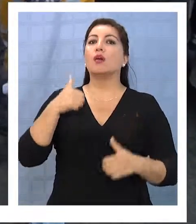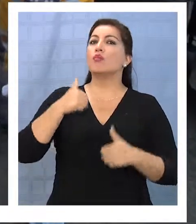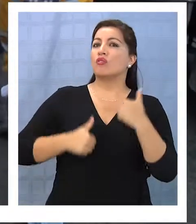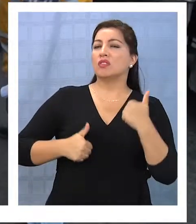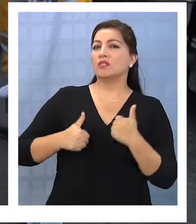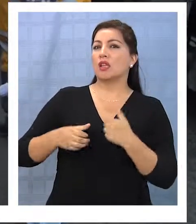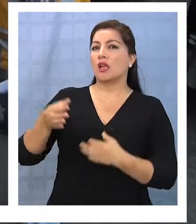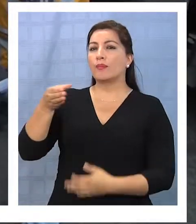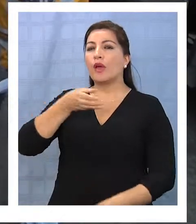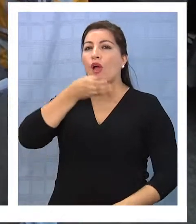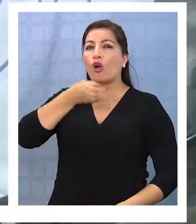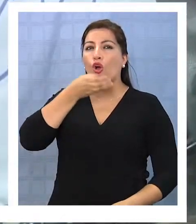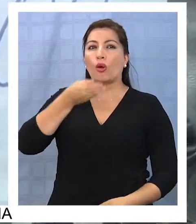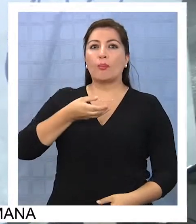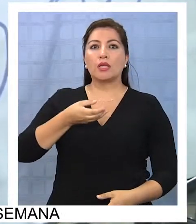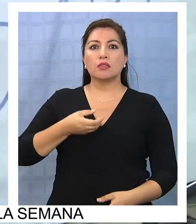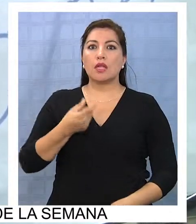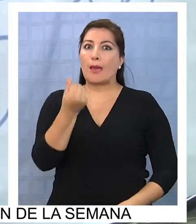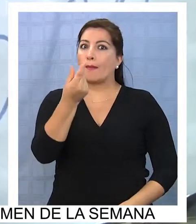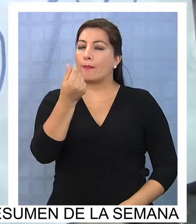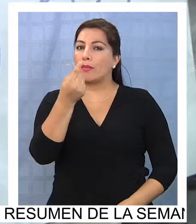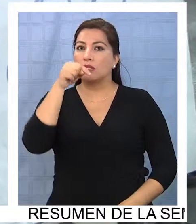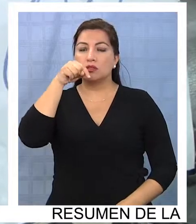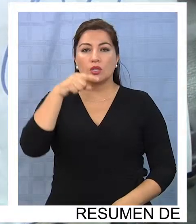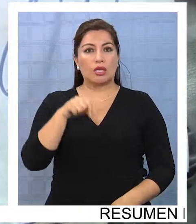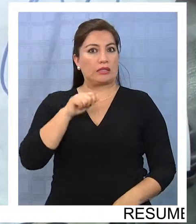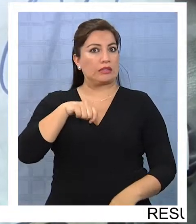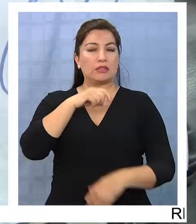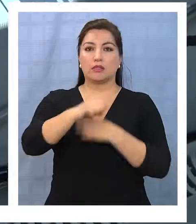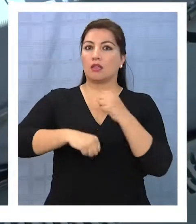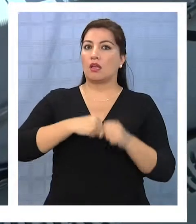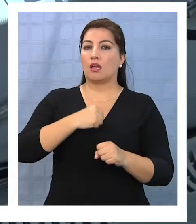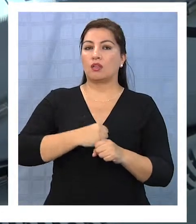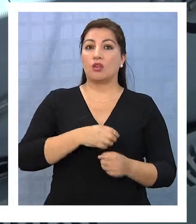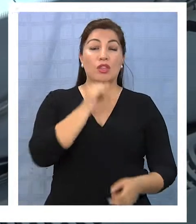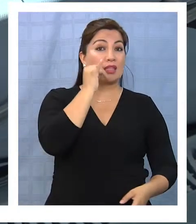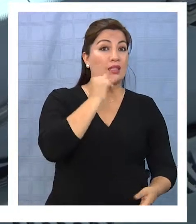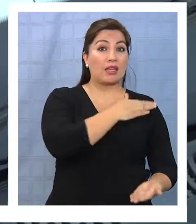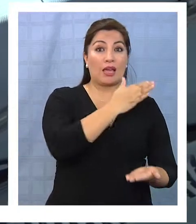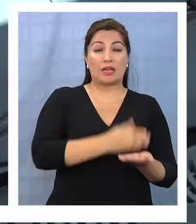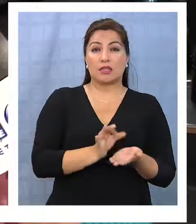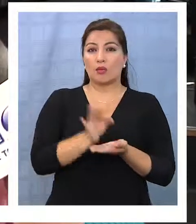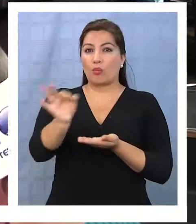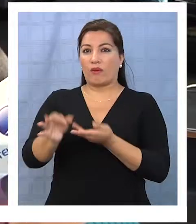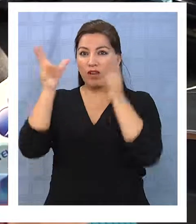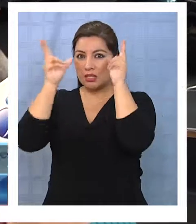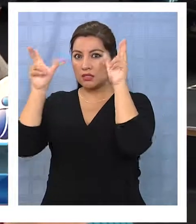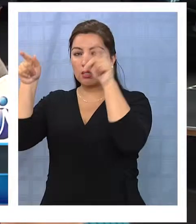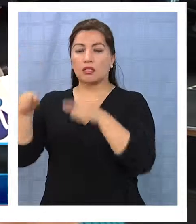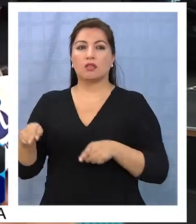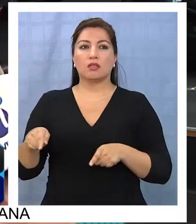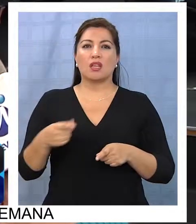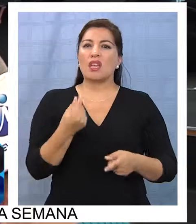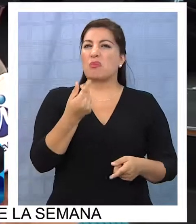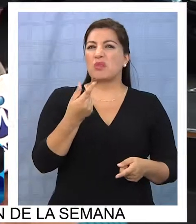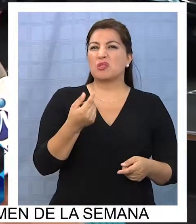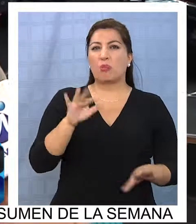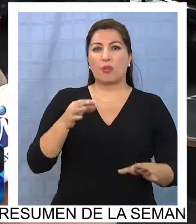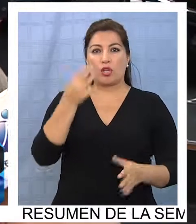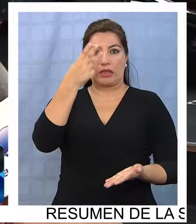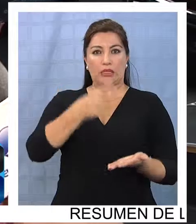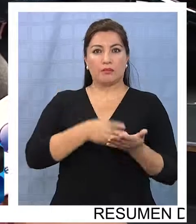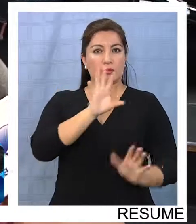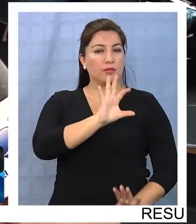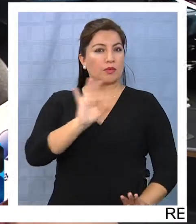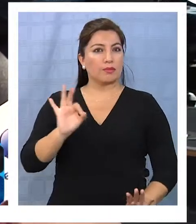comentaron los precios de los pasajes de este año de Iquique a La Tirana. El precio ahora está a 3